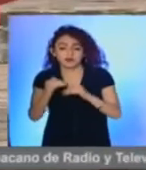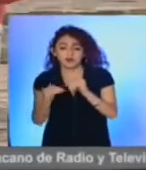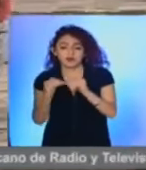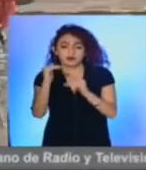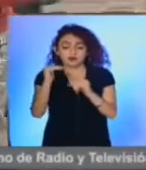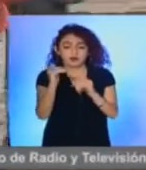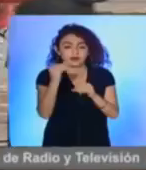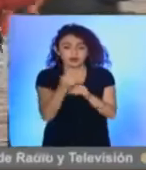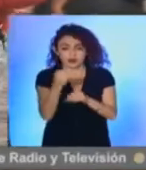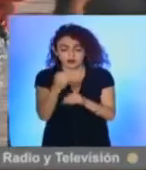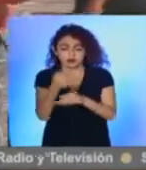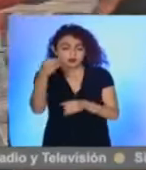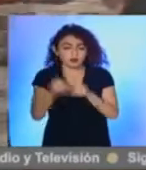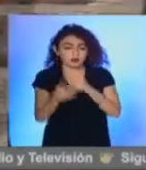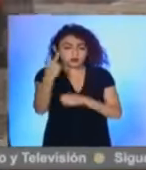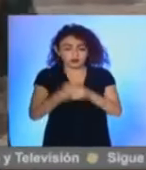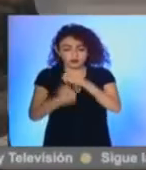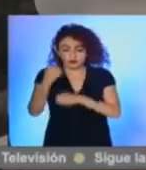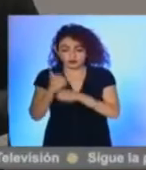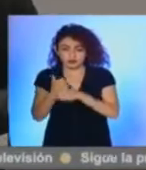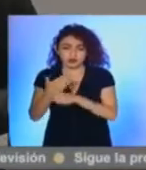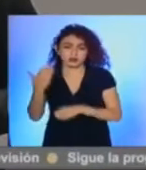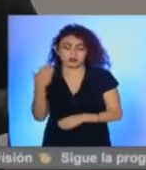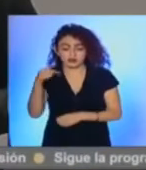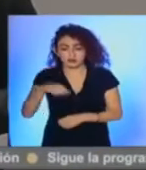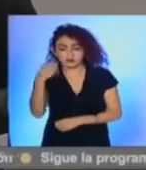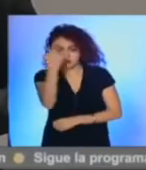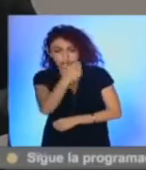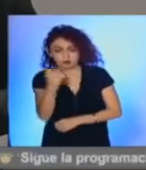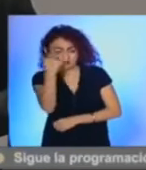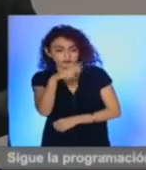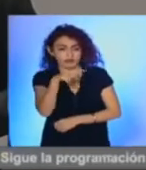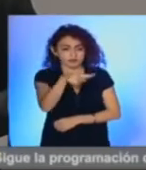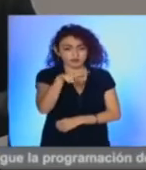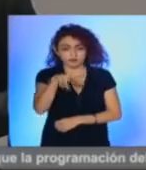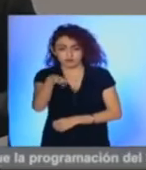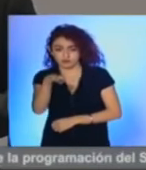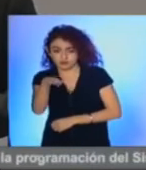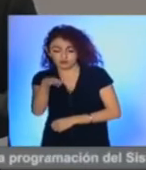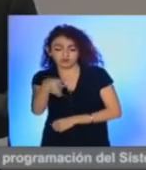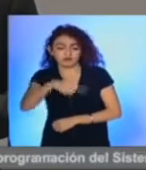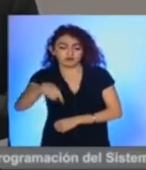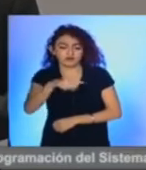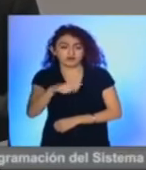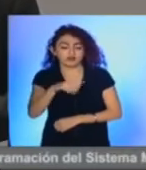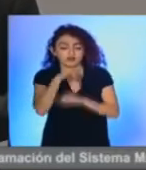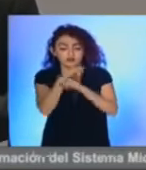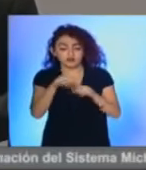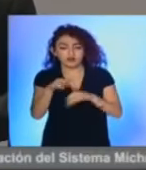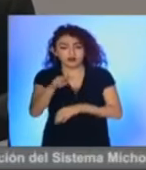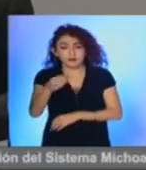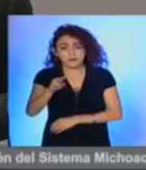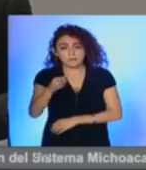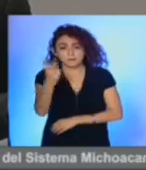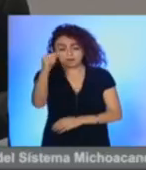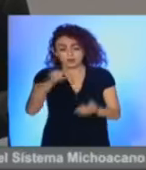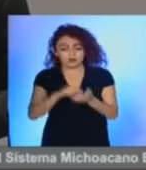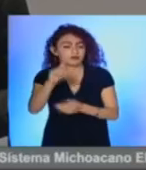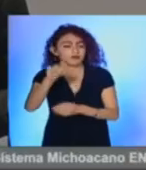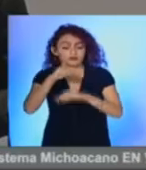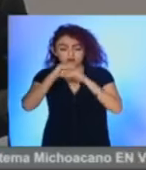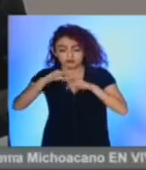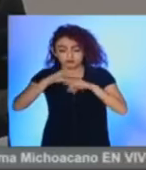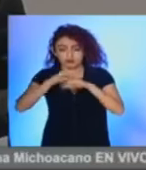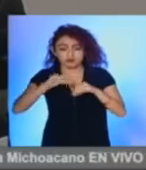avanzado en esta materia en los últimos dos años. Y en el análisis 18 y 19, informe de mayo del 2020 publicado,